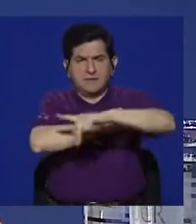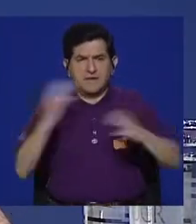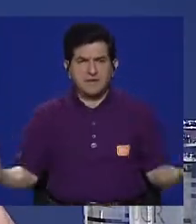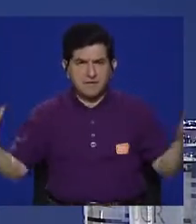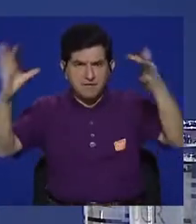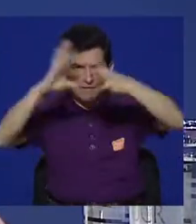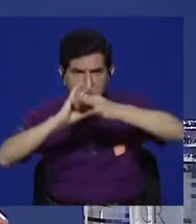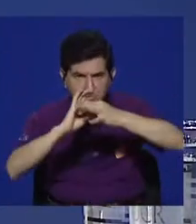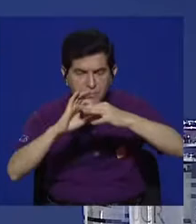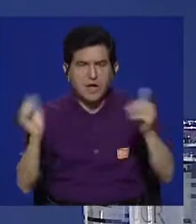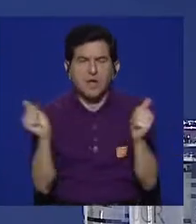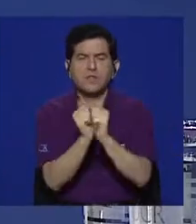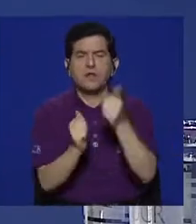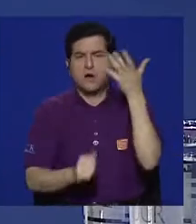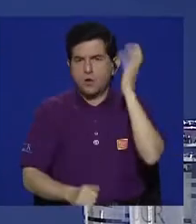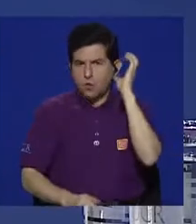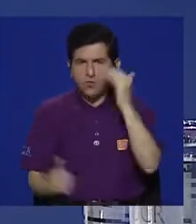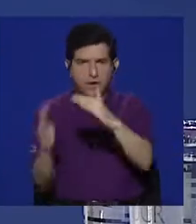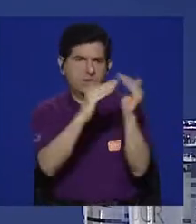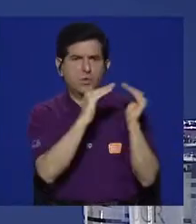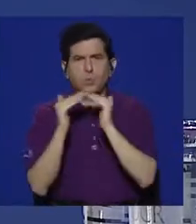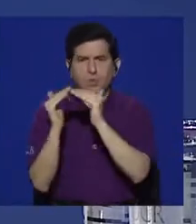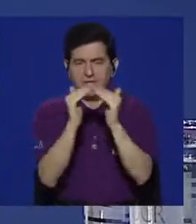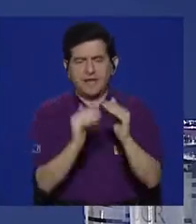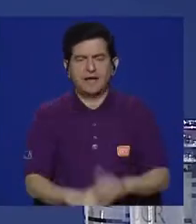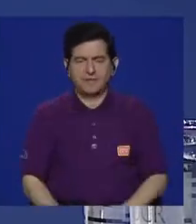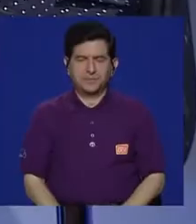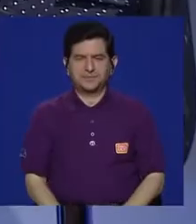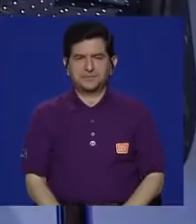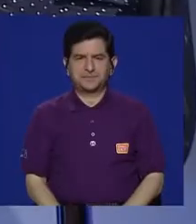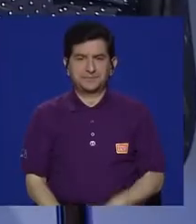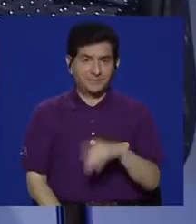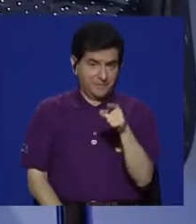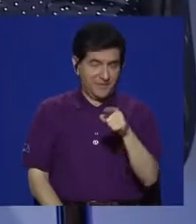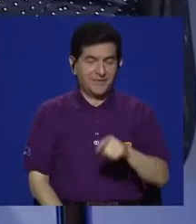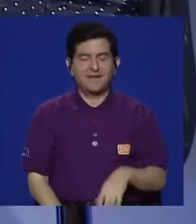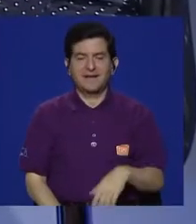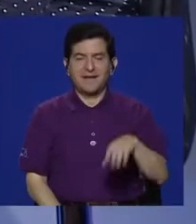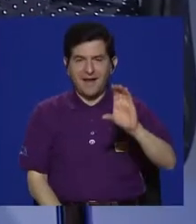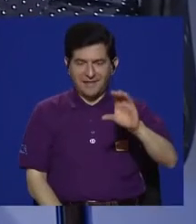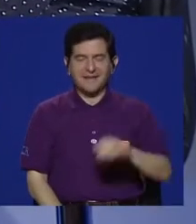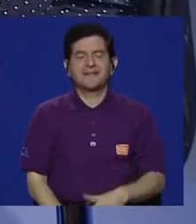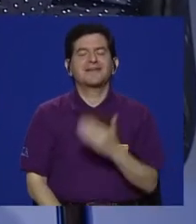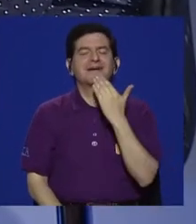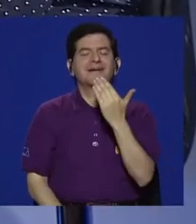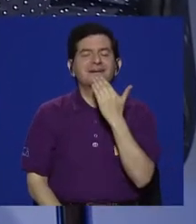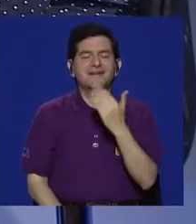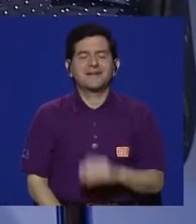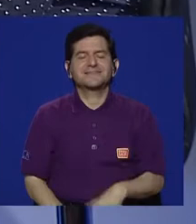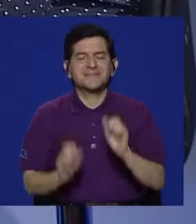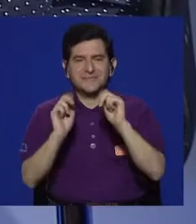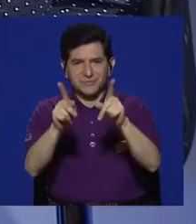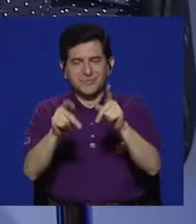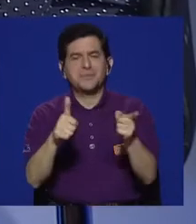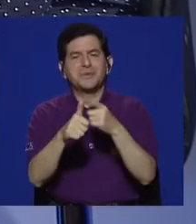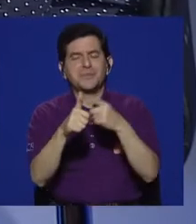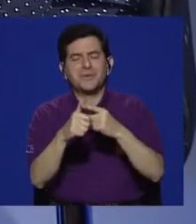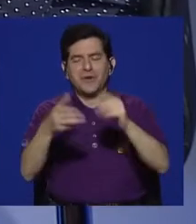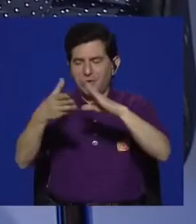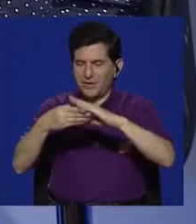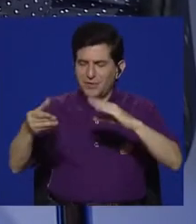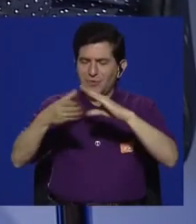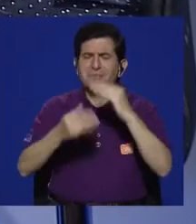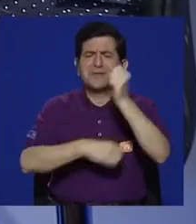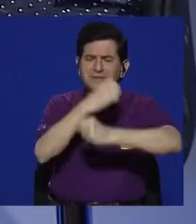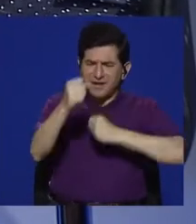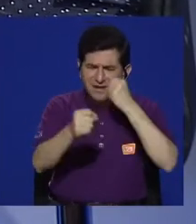del país en relación con radios comunitarias. Catalina. Bueno, gracias por el espacio. Primero comentarte